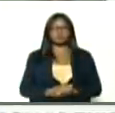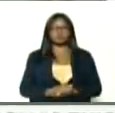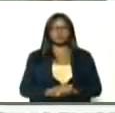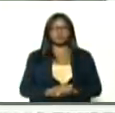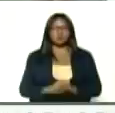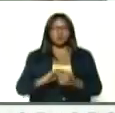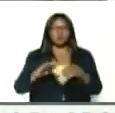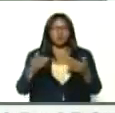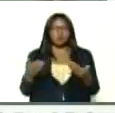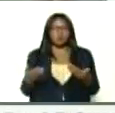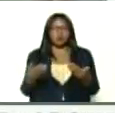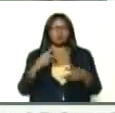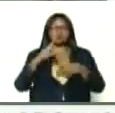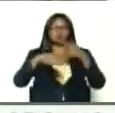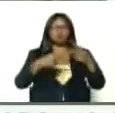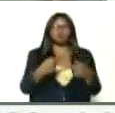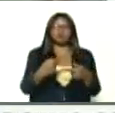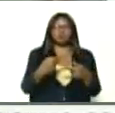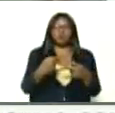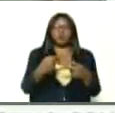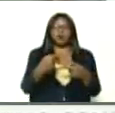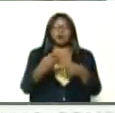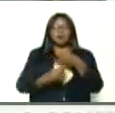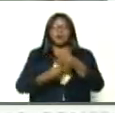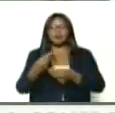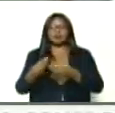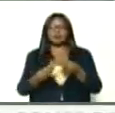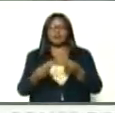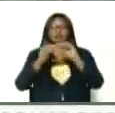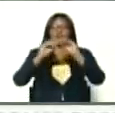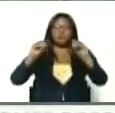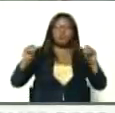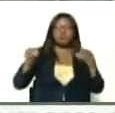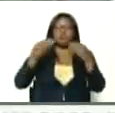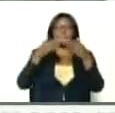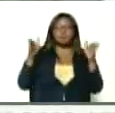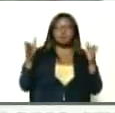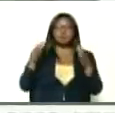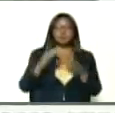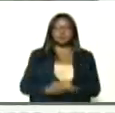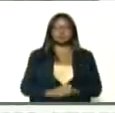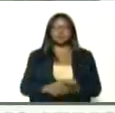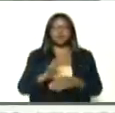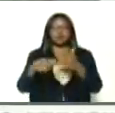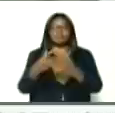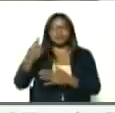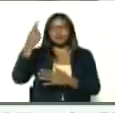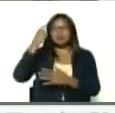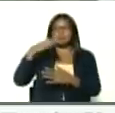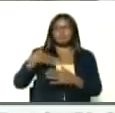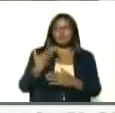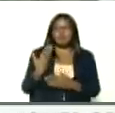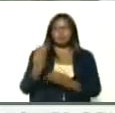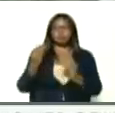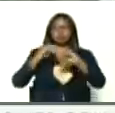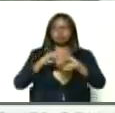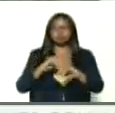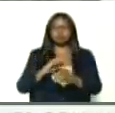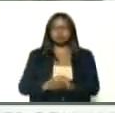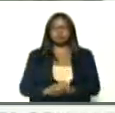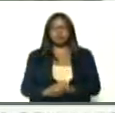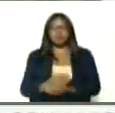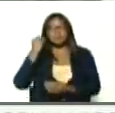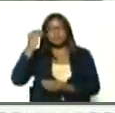cuáles son los próximos pasos, de la consulta pública, y hasta qué fecha, se